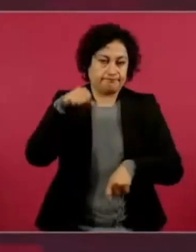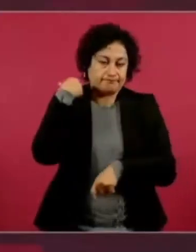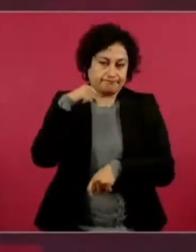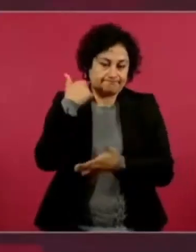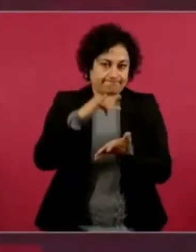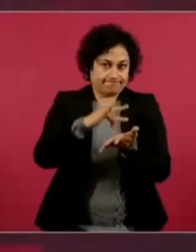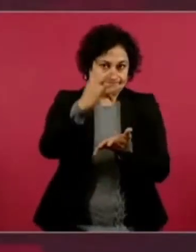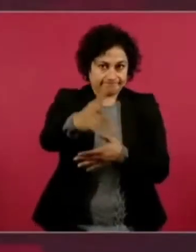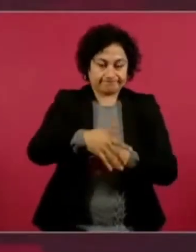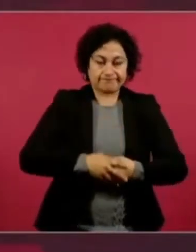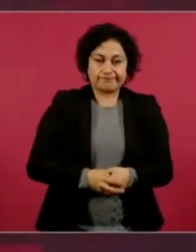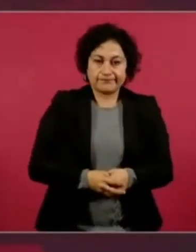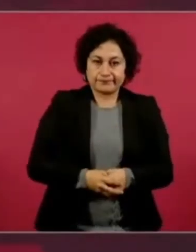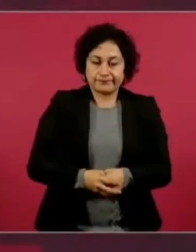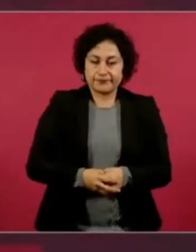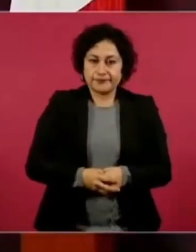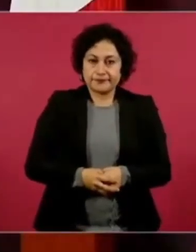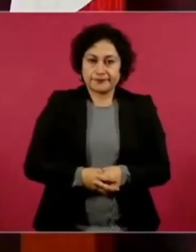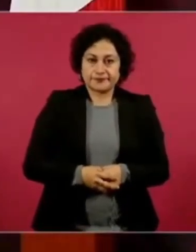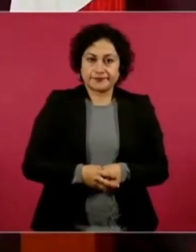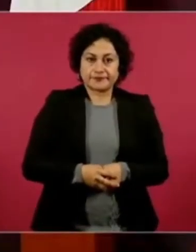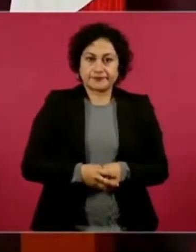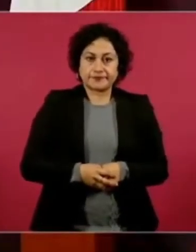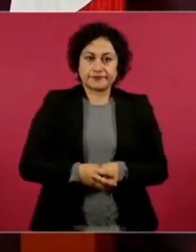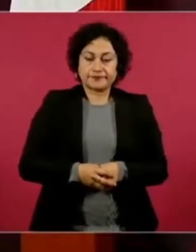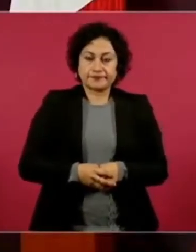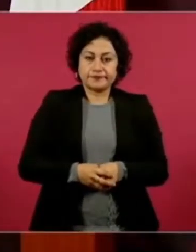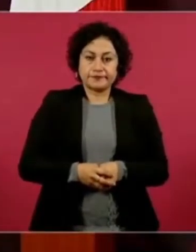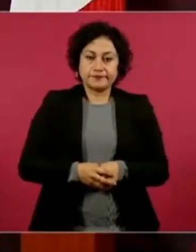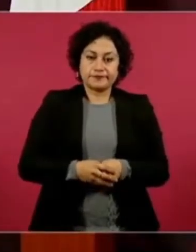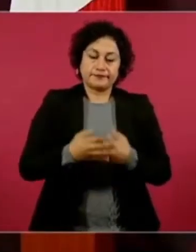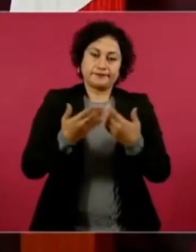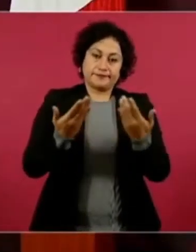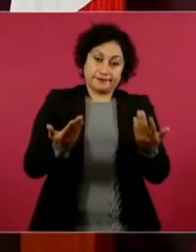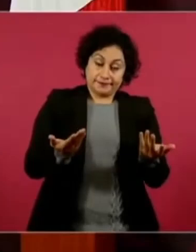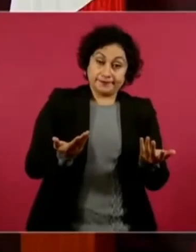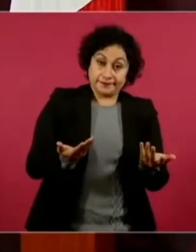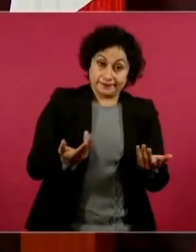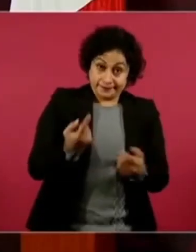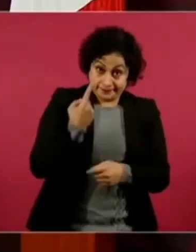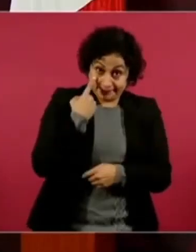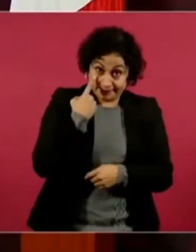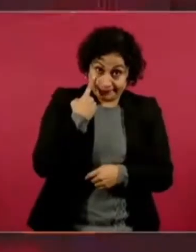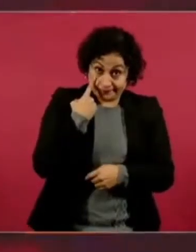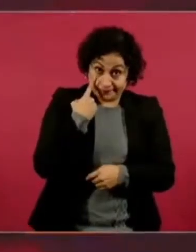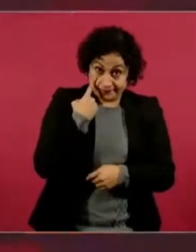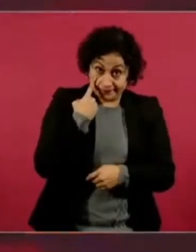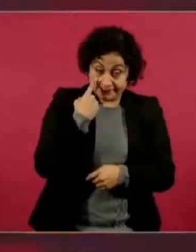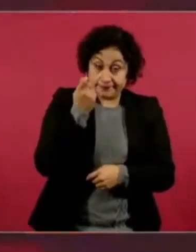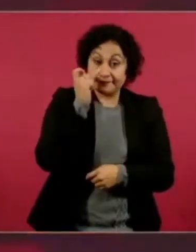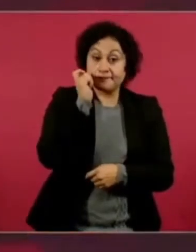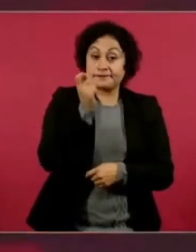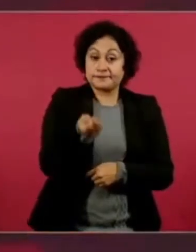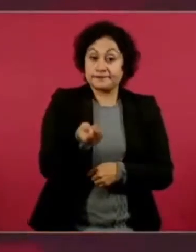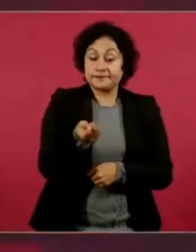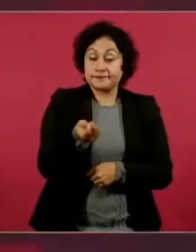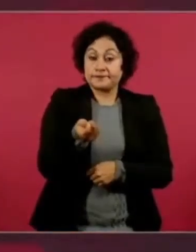¿Cómo a pesar de líderes